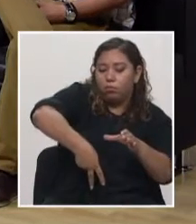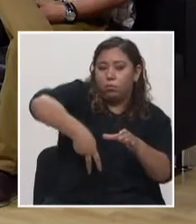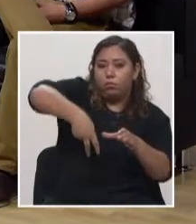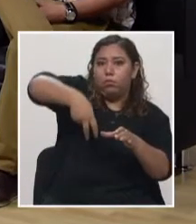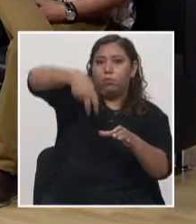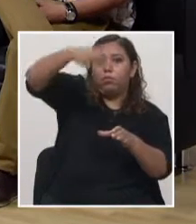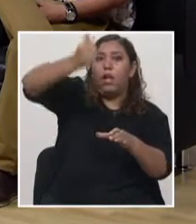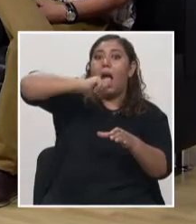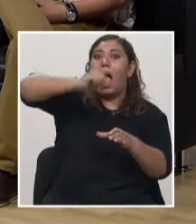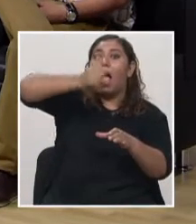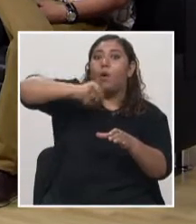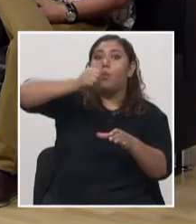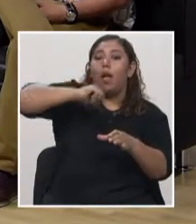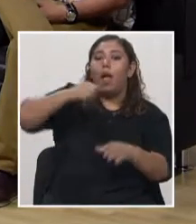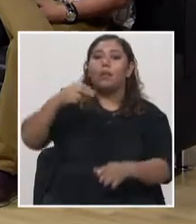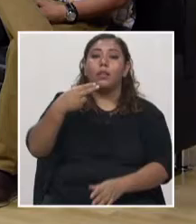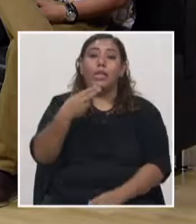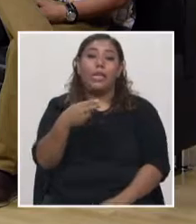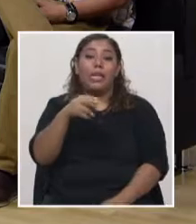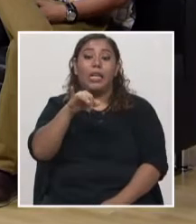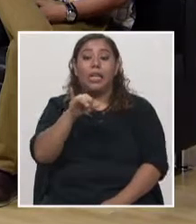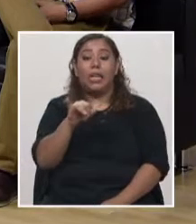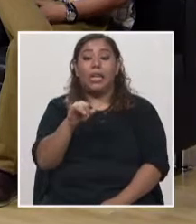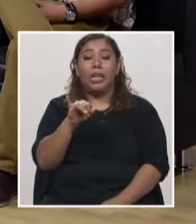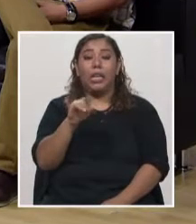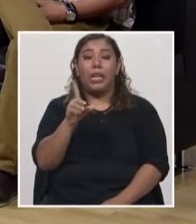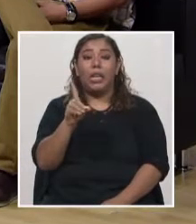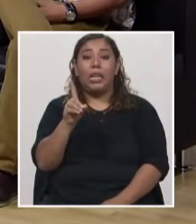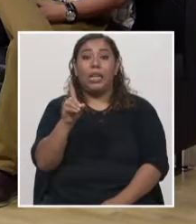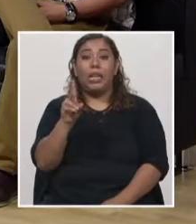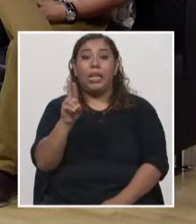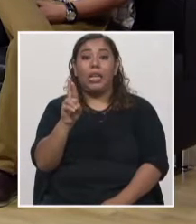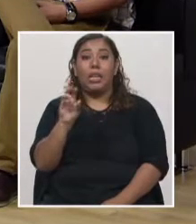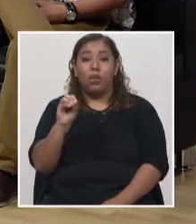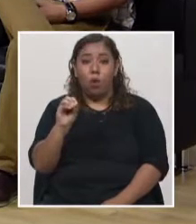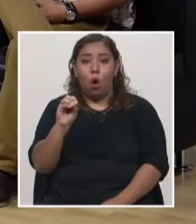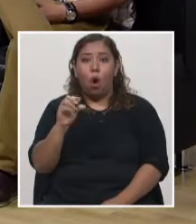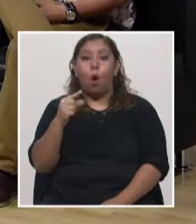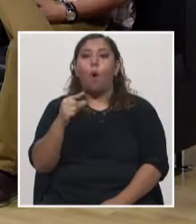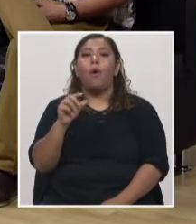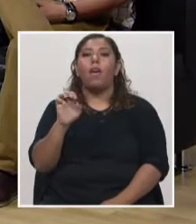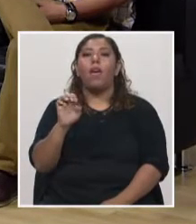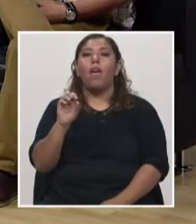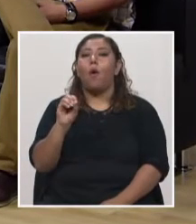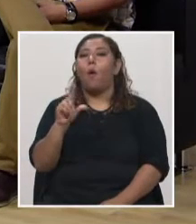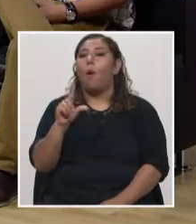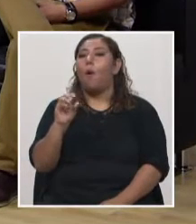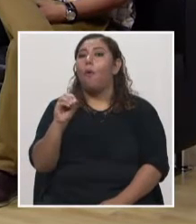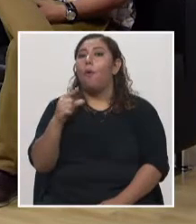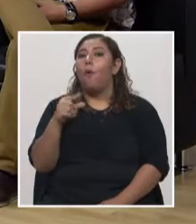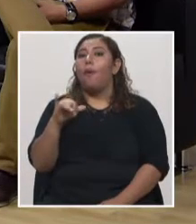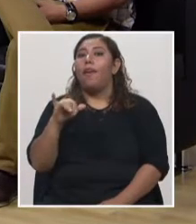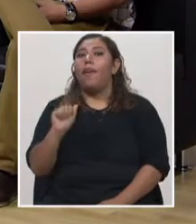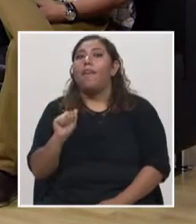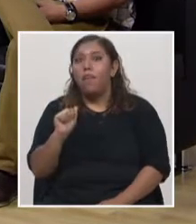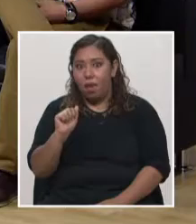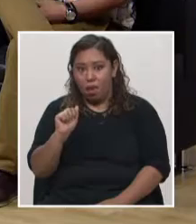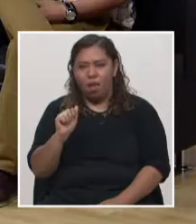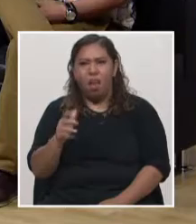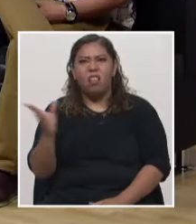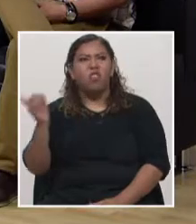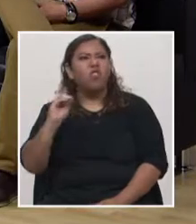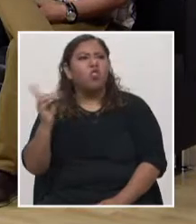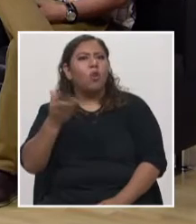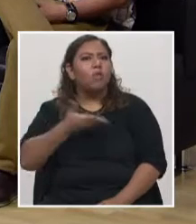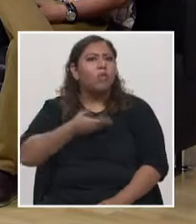hidrogeología. Es importante que conozcamos nosotros todo este recurso para poder destinar recursos a nuestras comunidades en el